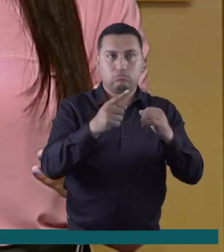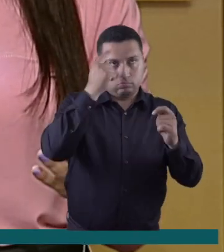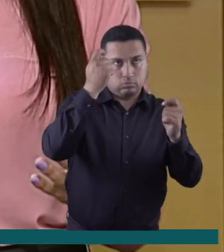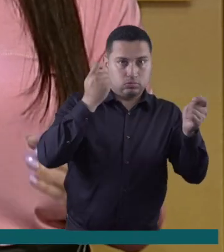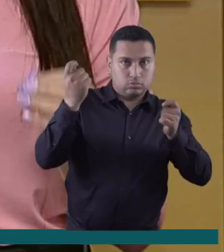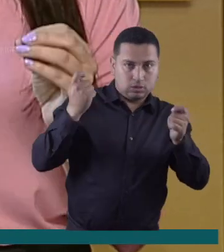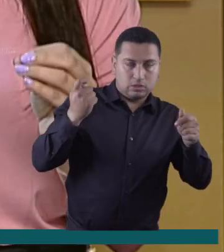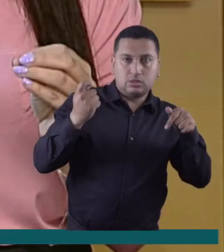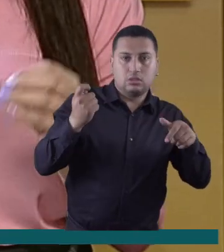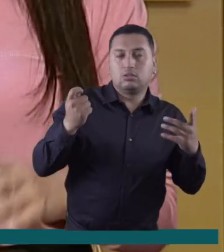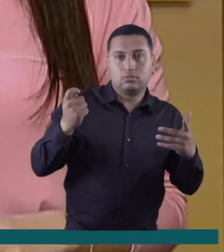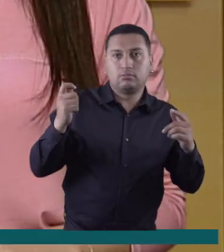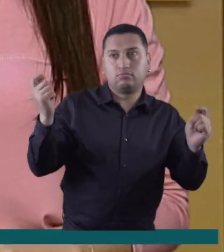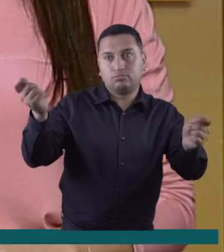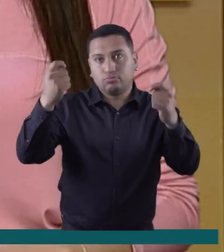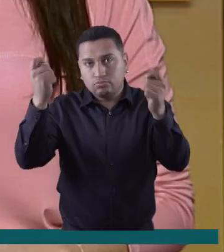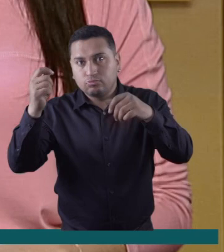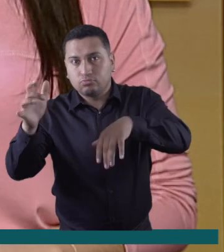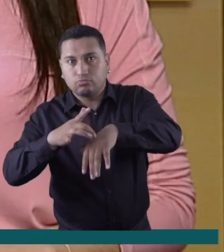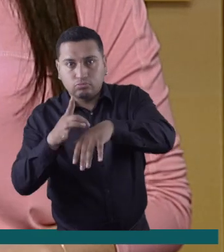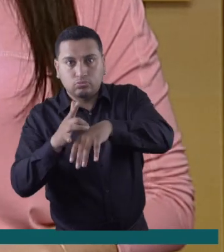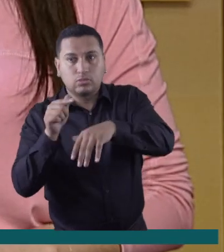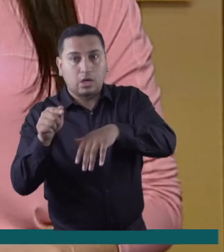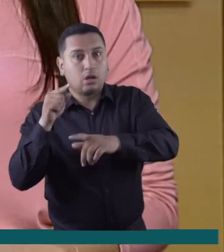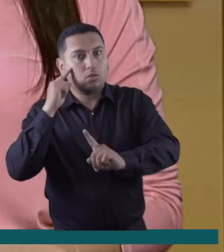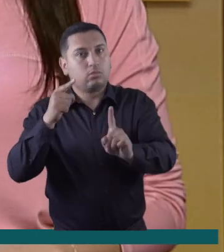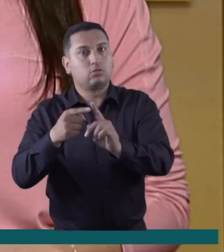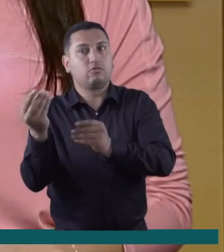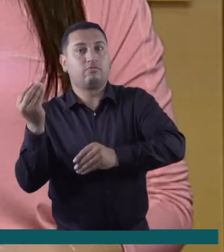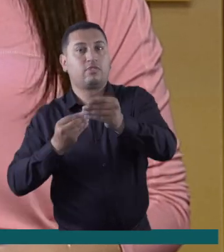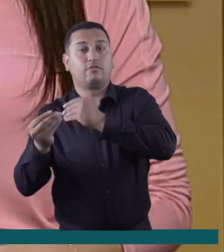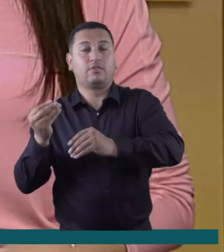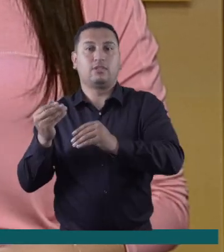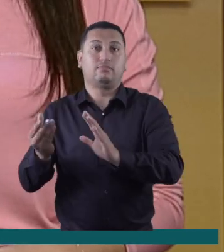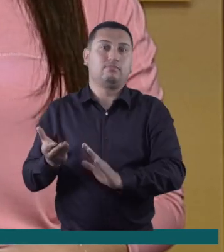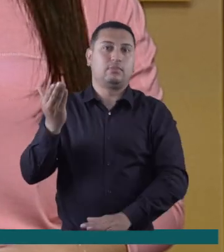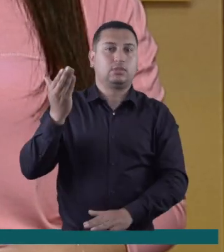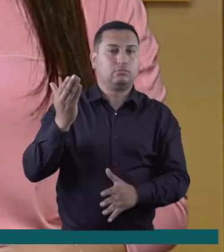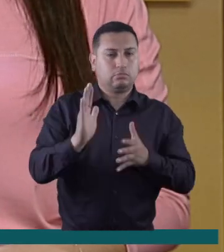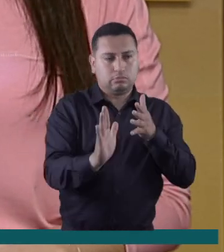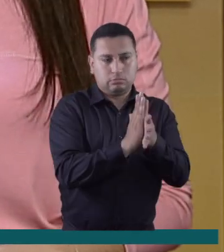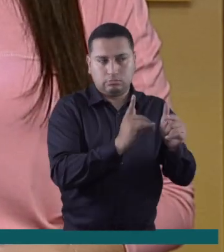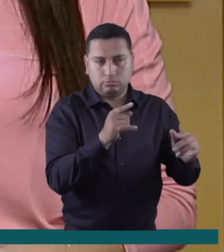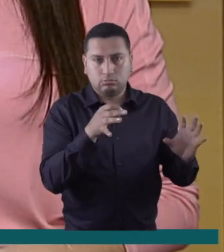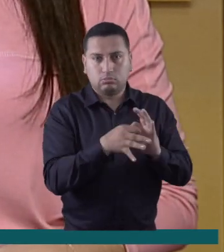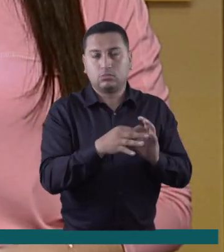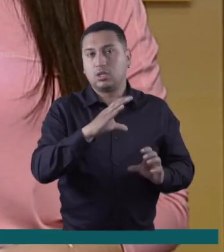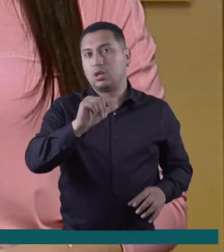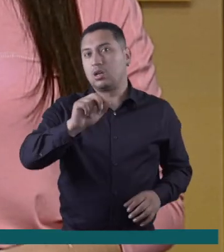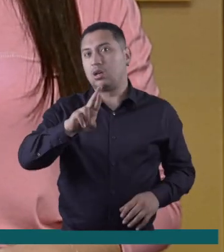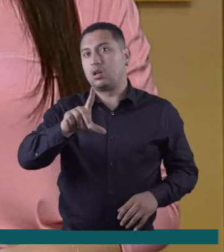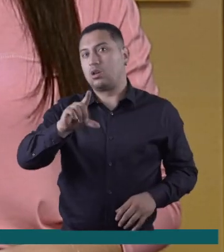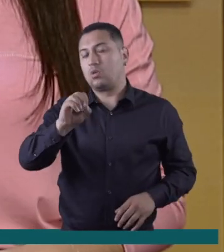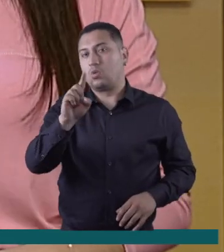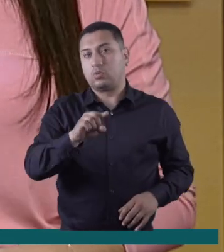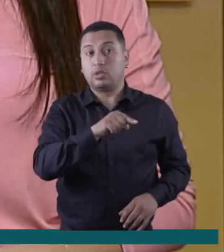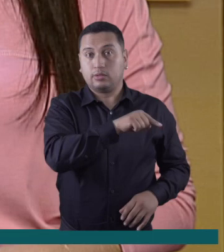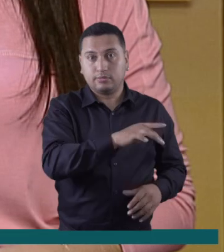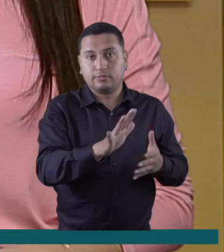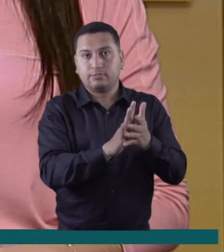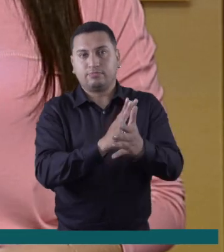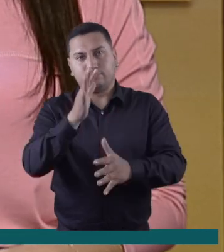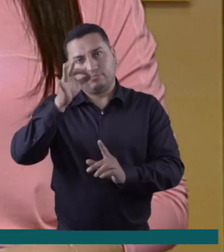entre otras cosas. Que te lleven a ver un flujo de ventas más elevado. Para ampliar esta información nos acompaña Carlos Andrés Arango,